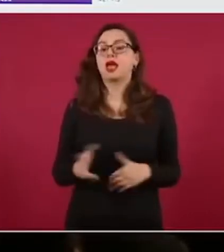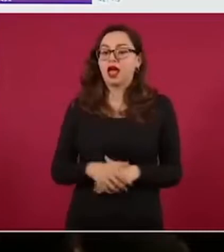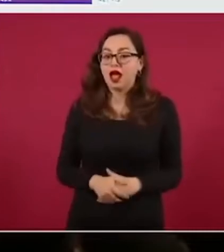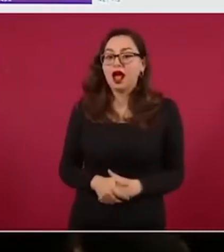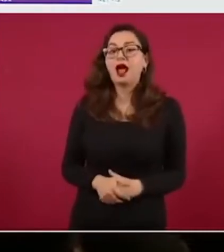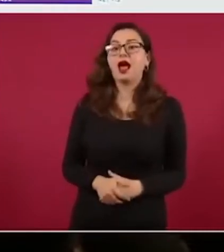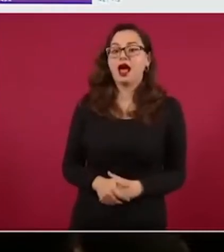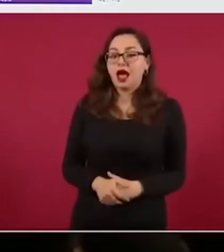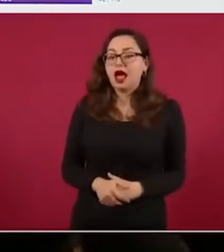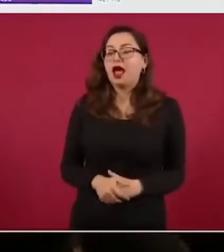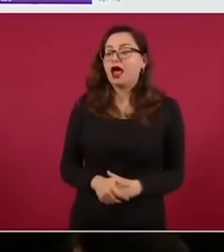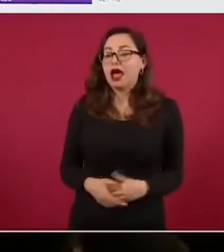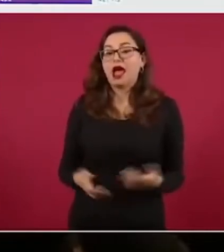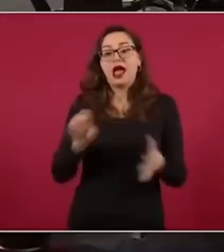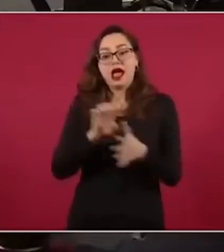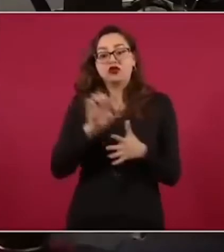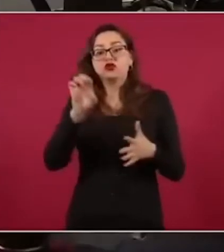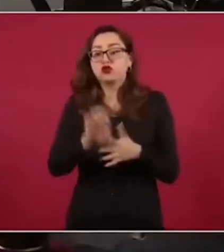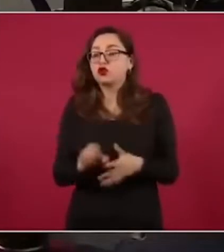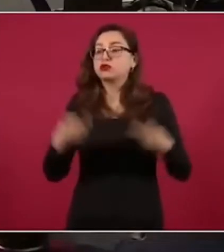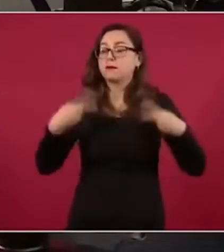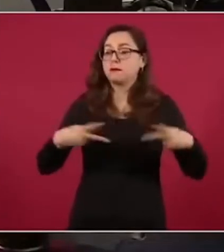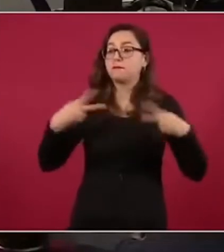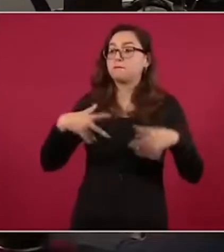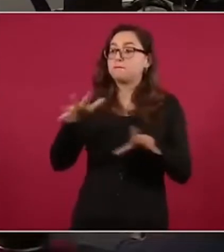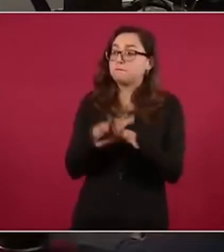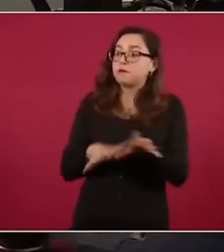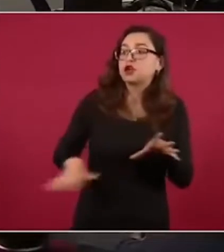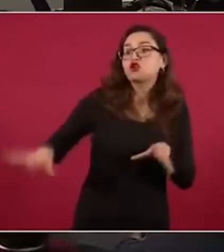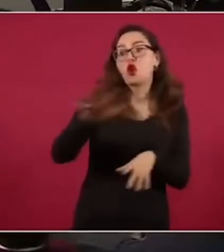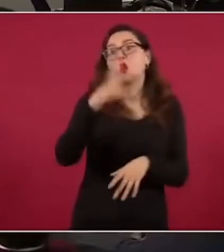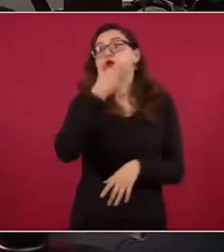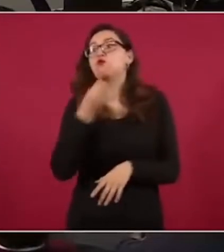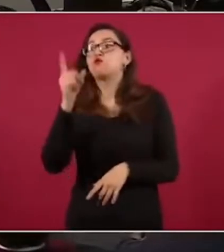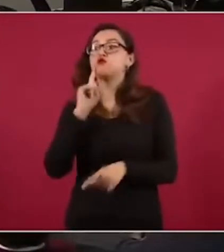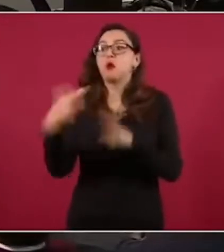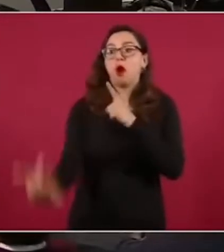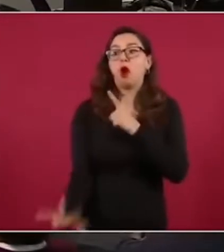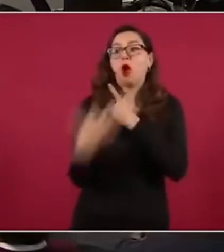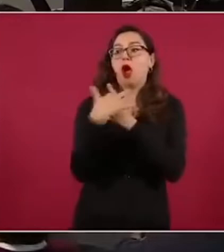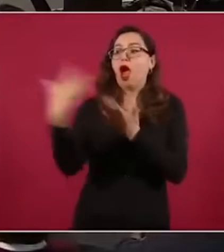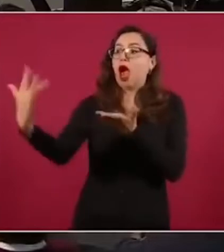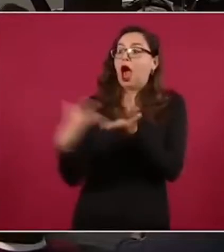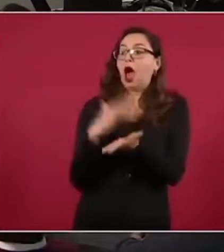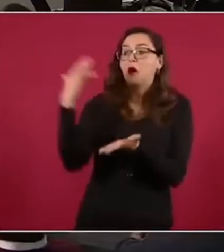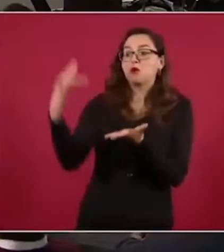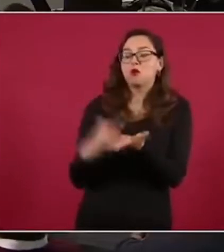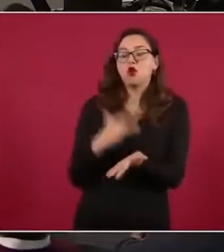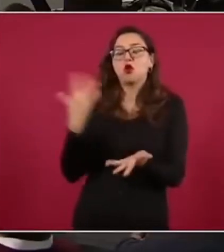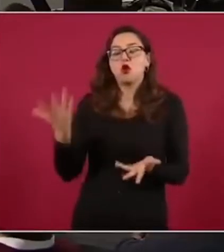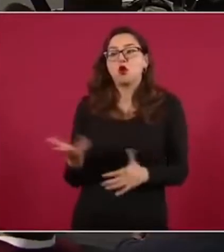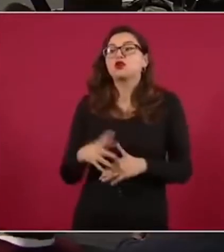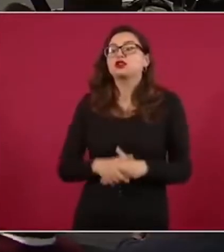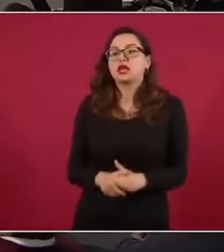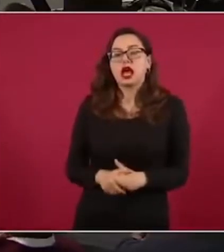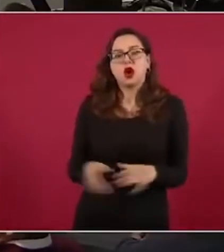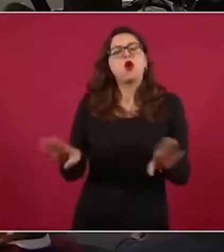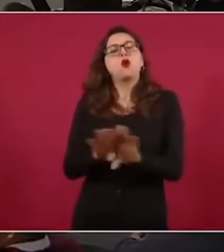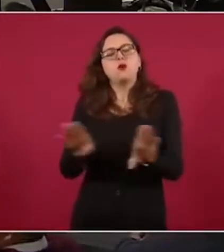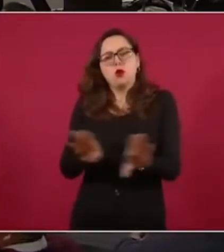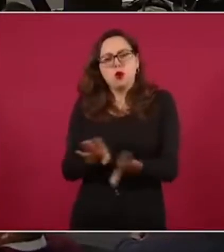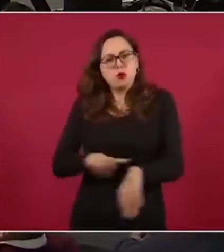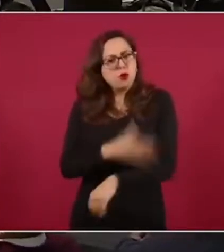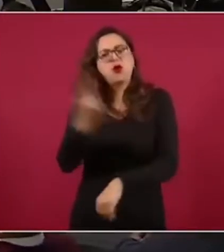apoyan a nosotros, mujeres y hombres, se dejan manipular por los medios de información, porque nosotros